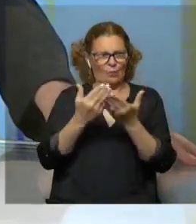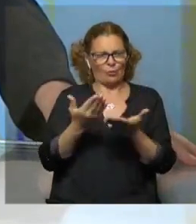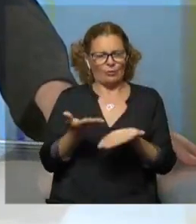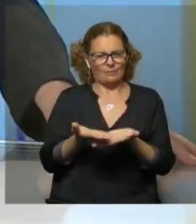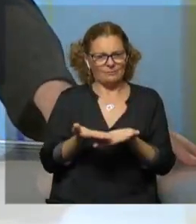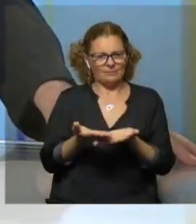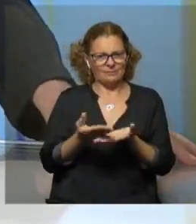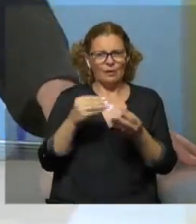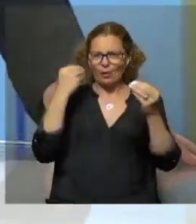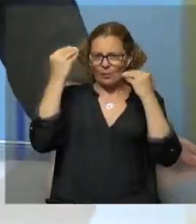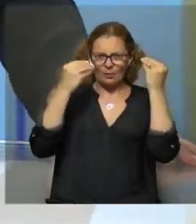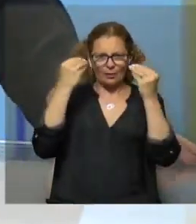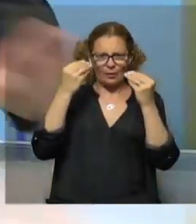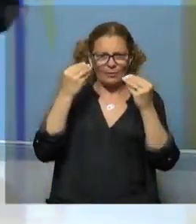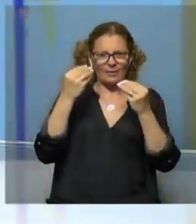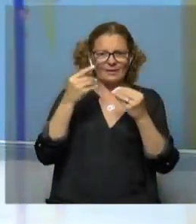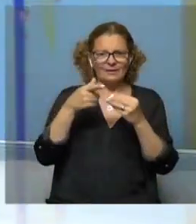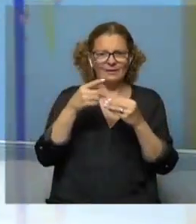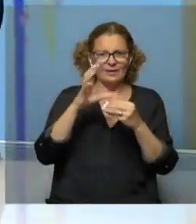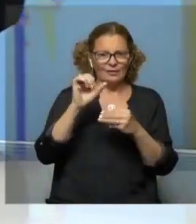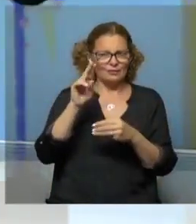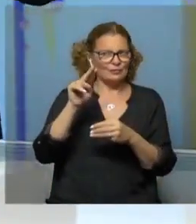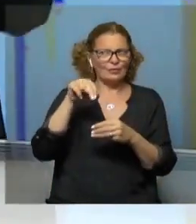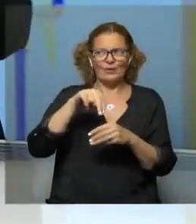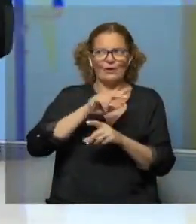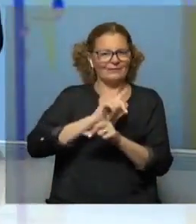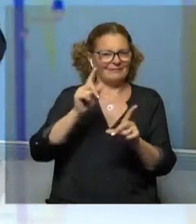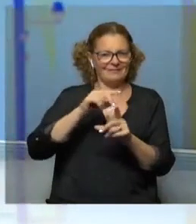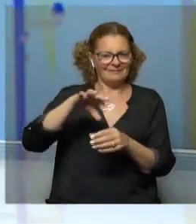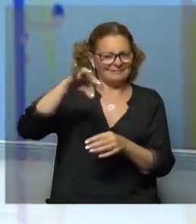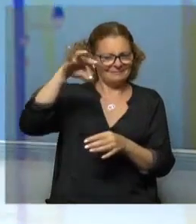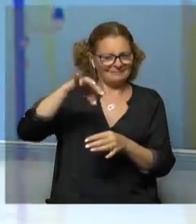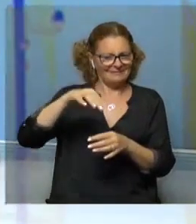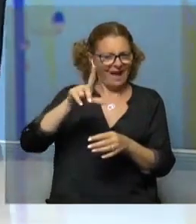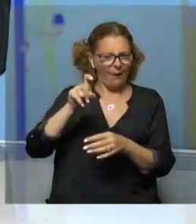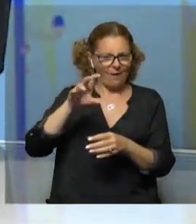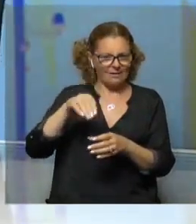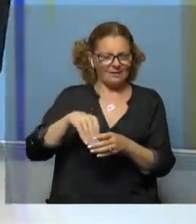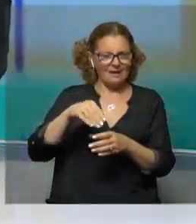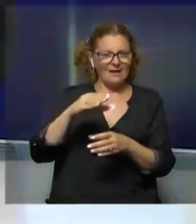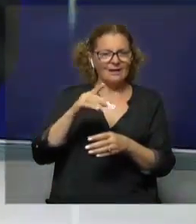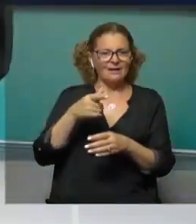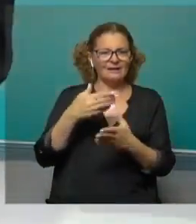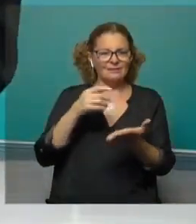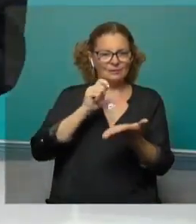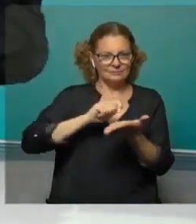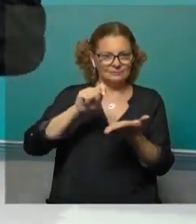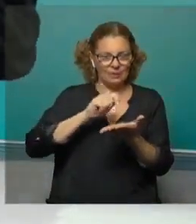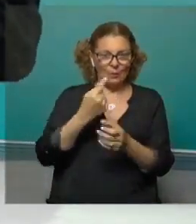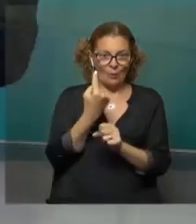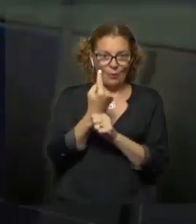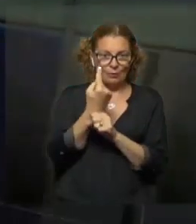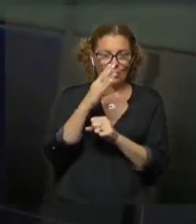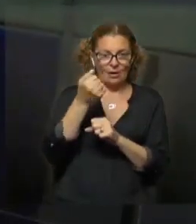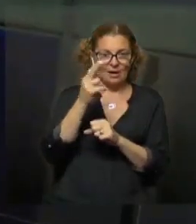No te preocupes. El Zoom creo que no. No te preocupes, tranquila que para eso tenemos a Carlos Pacheco, autor, uno de los autores,